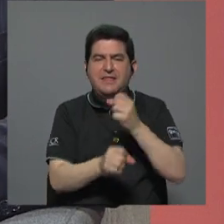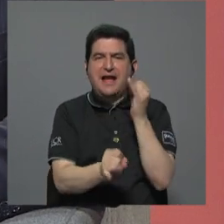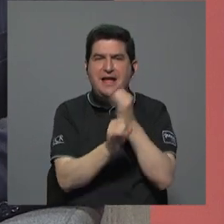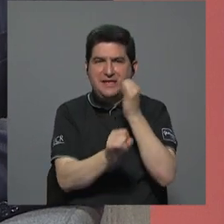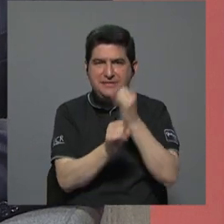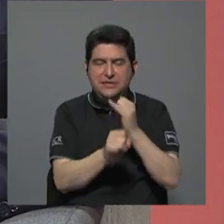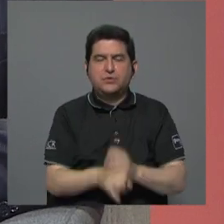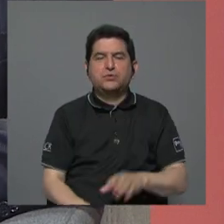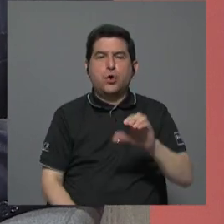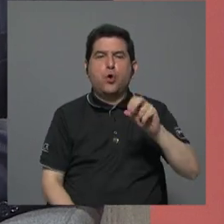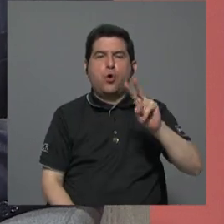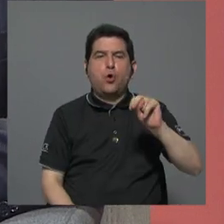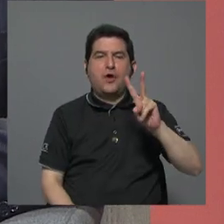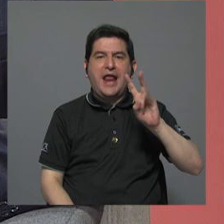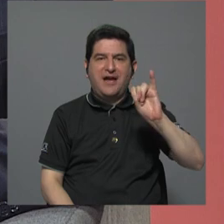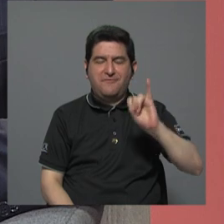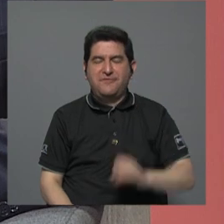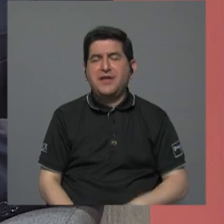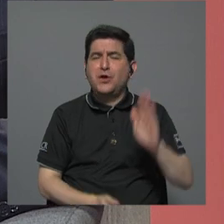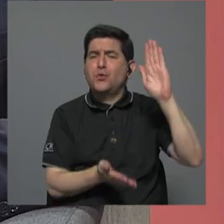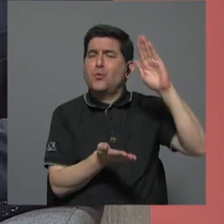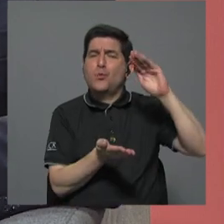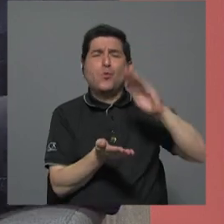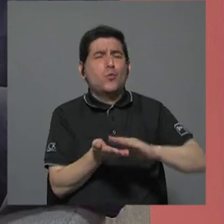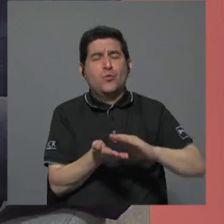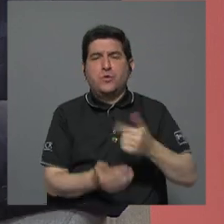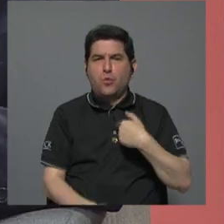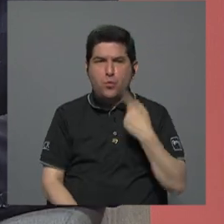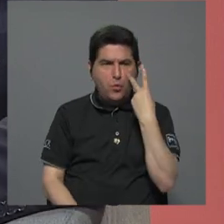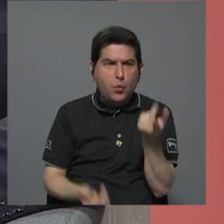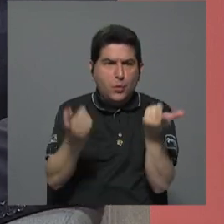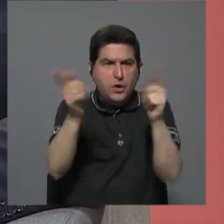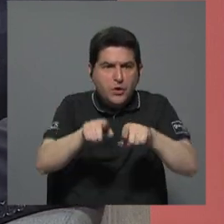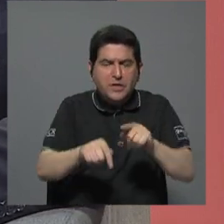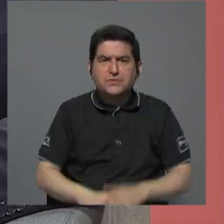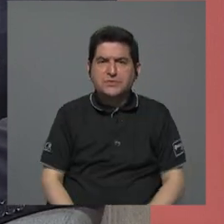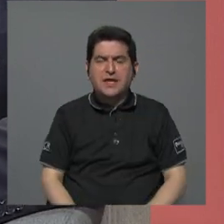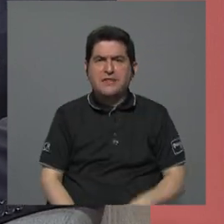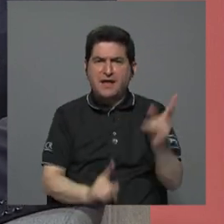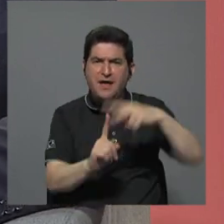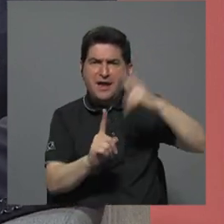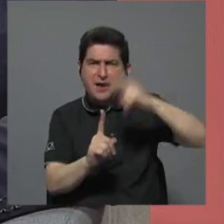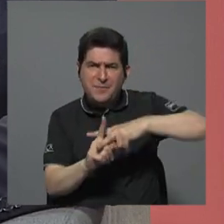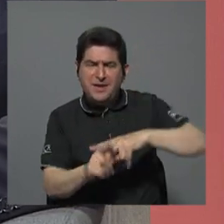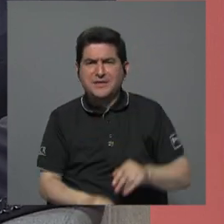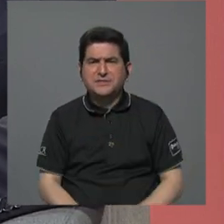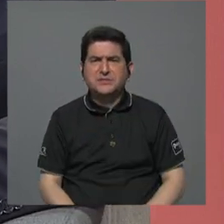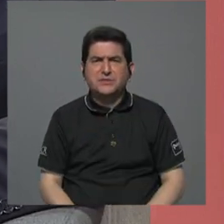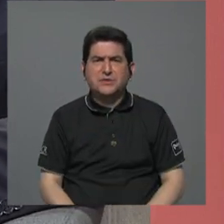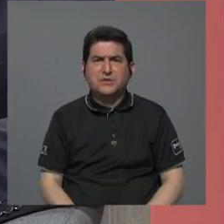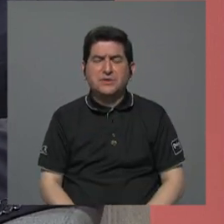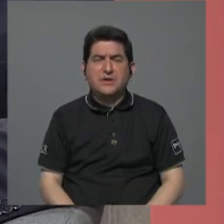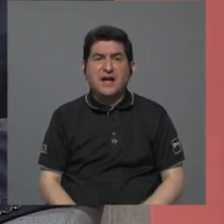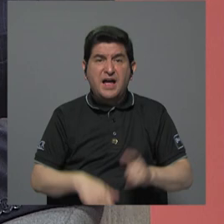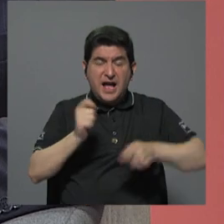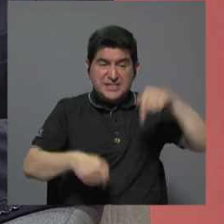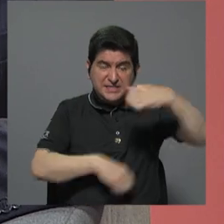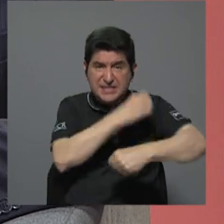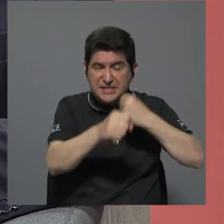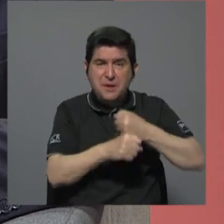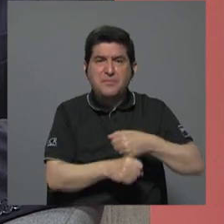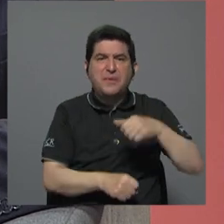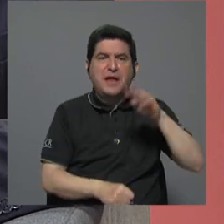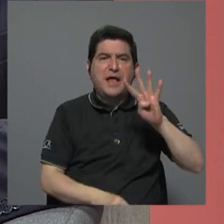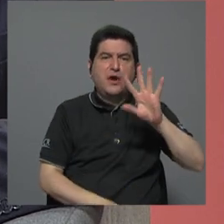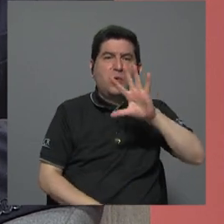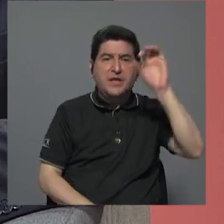instituciones como CONAVI está muy disminuida y si uno ve lo que está sucediendo en materia de ejecución, están ejecutando al día de septiembre de este año 45